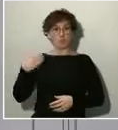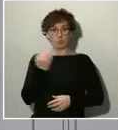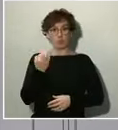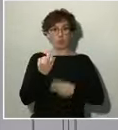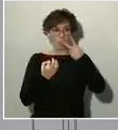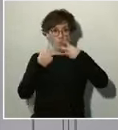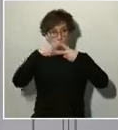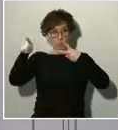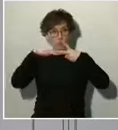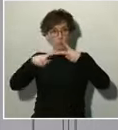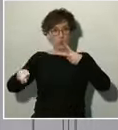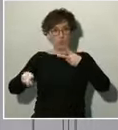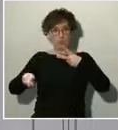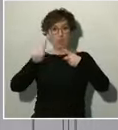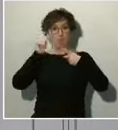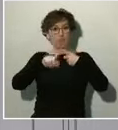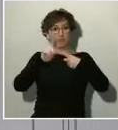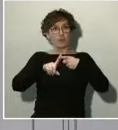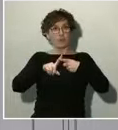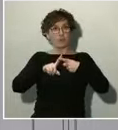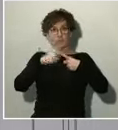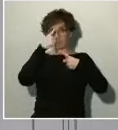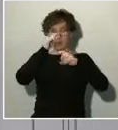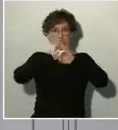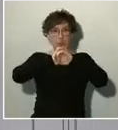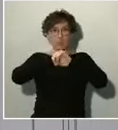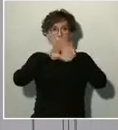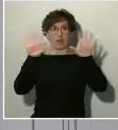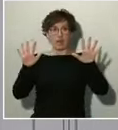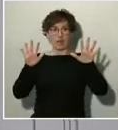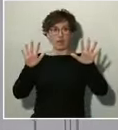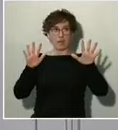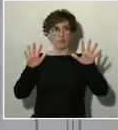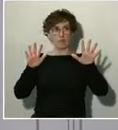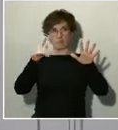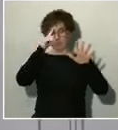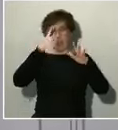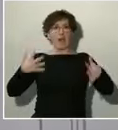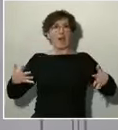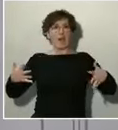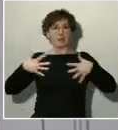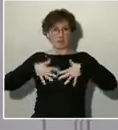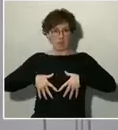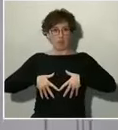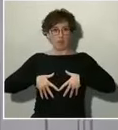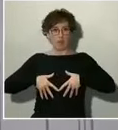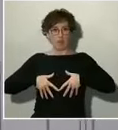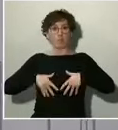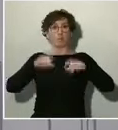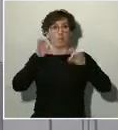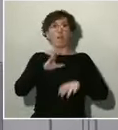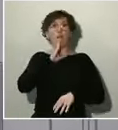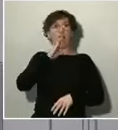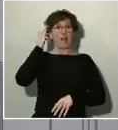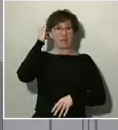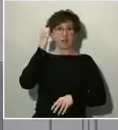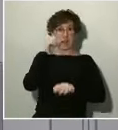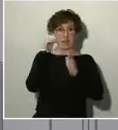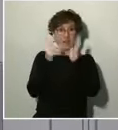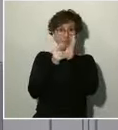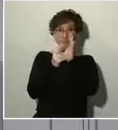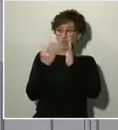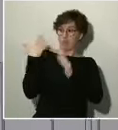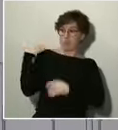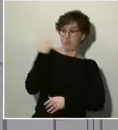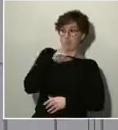asunción y de asimilación, como hemos hecho en el Real Decreto de la semana pasada y como estamos haciendo con este Real Decreto Ley, del